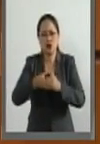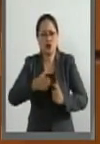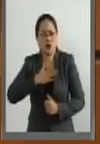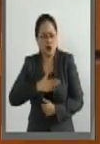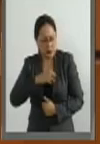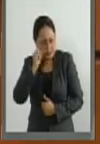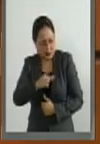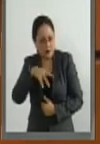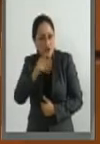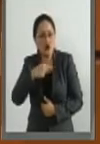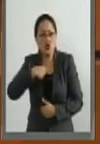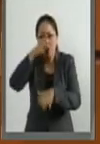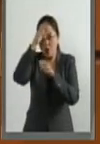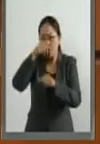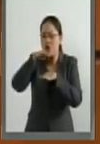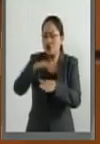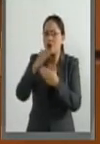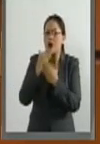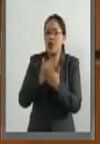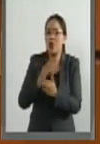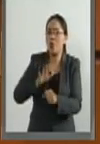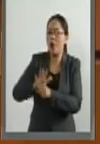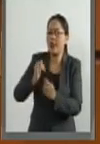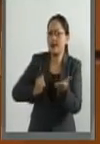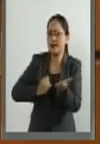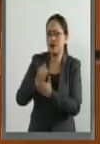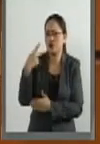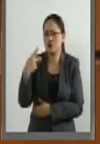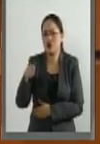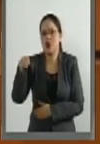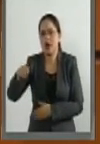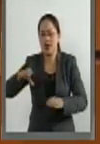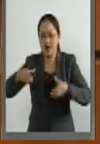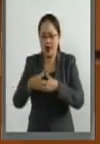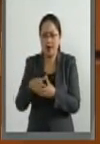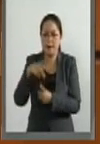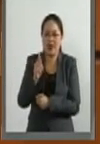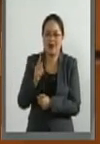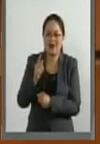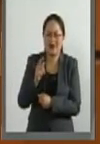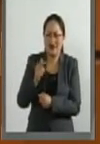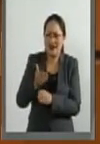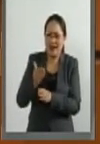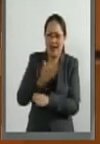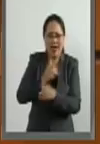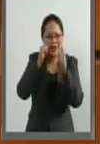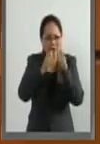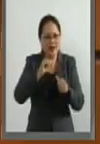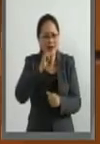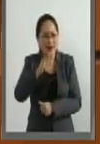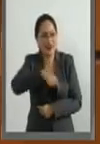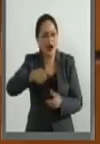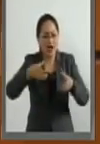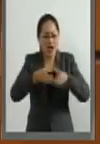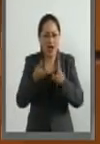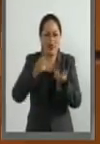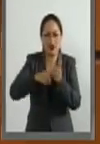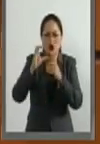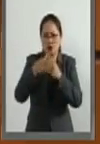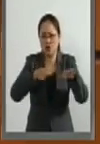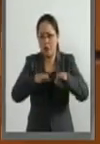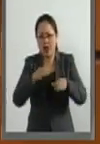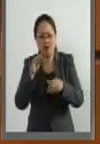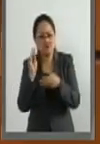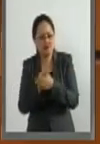pero no estoy de acuerdo con las decisiones que se toman sin tomar en cuenta lo que se hace en la Comisión de